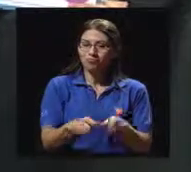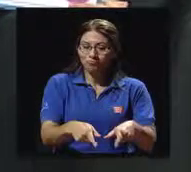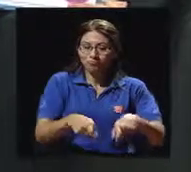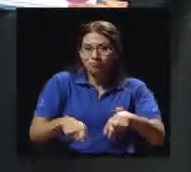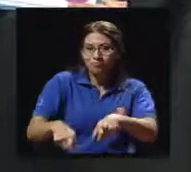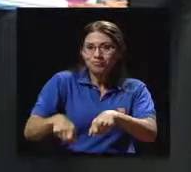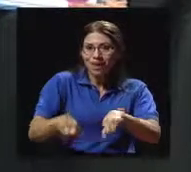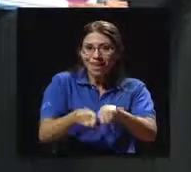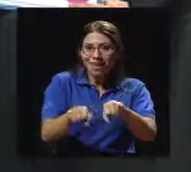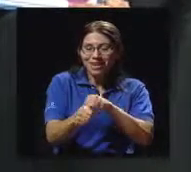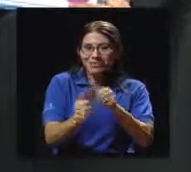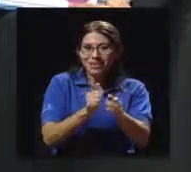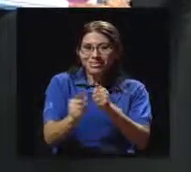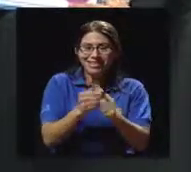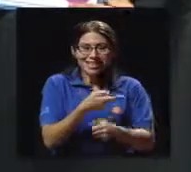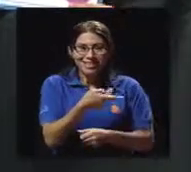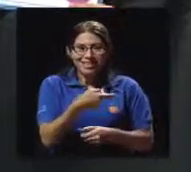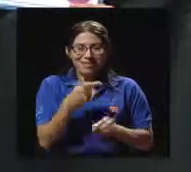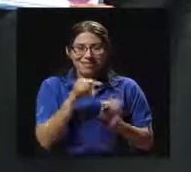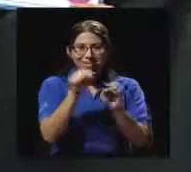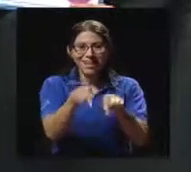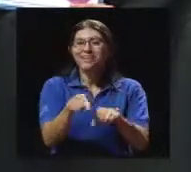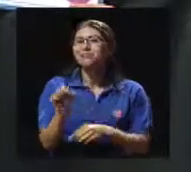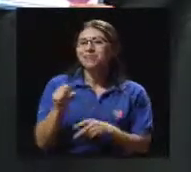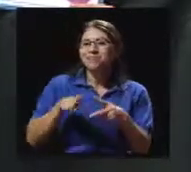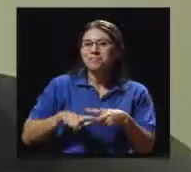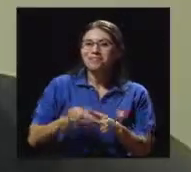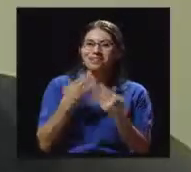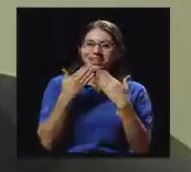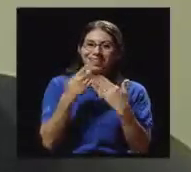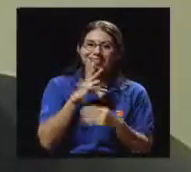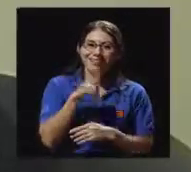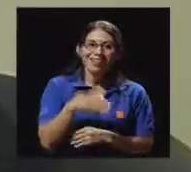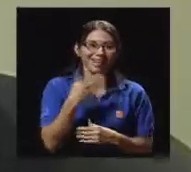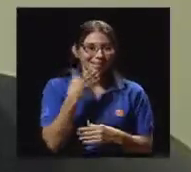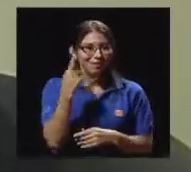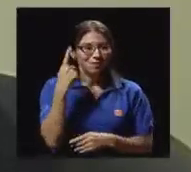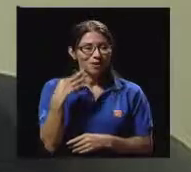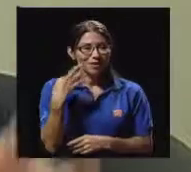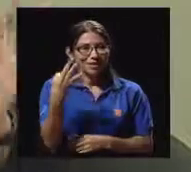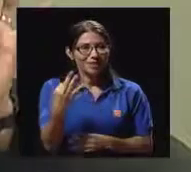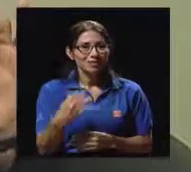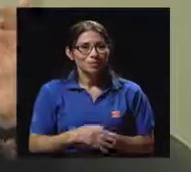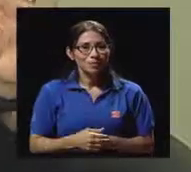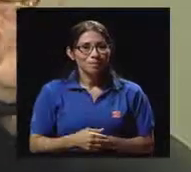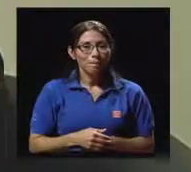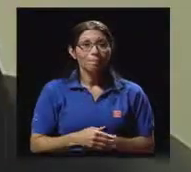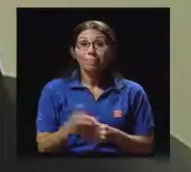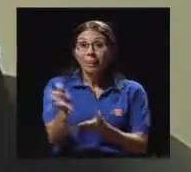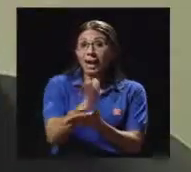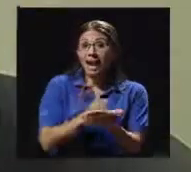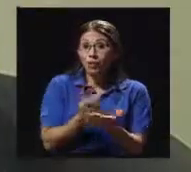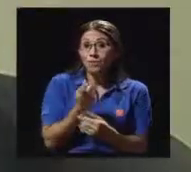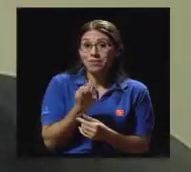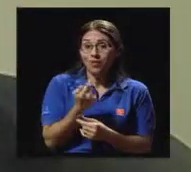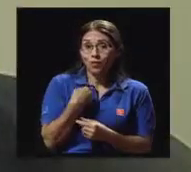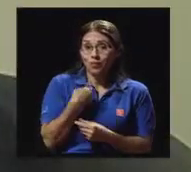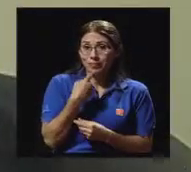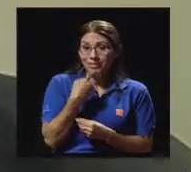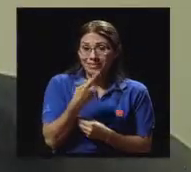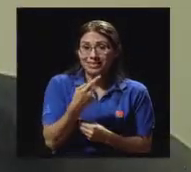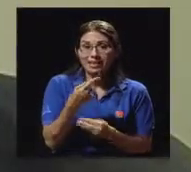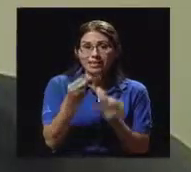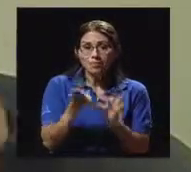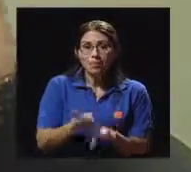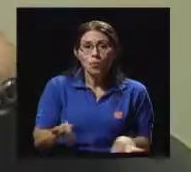también vamos a estar ahí. Bueno, sí, empezar, ¿no? Muchísimas gracias, la verdad, por acompañarnos. O es una invitación. Algo que sí me falto y que es importante,